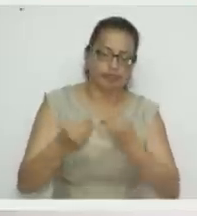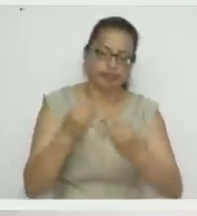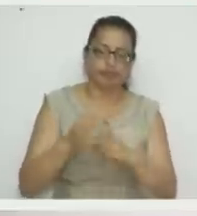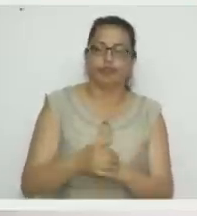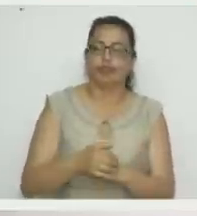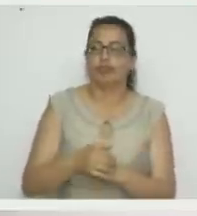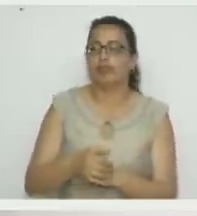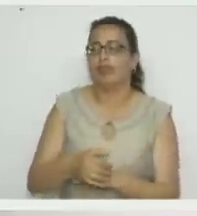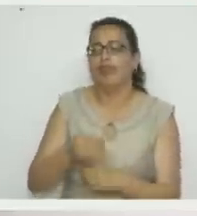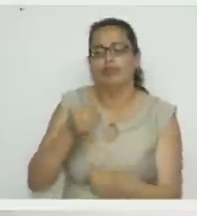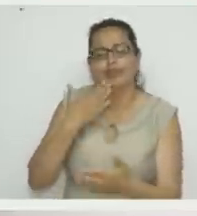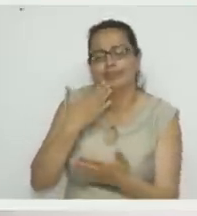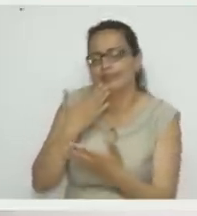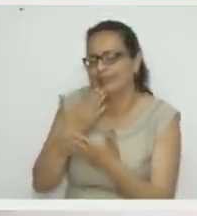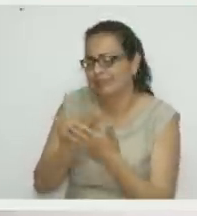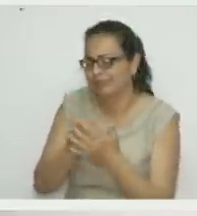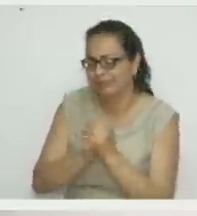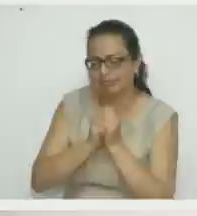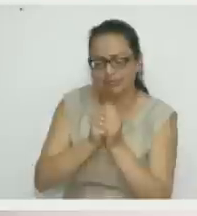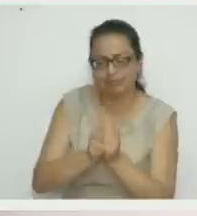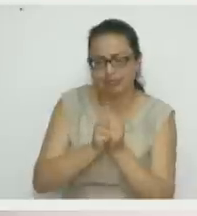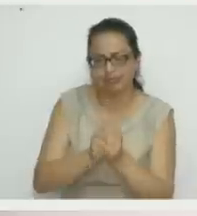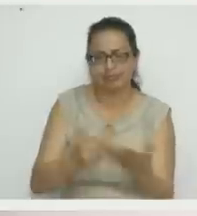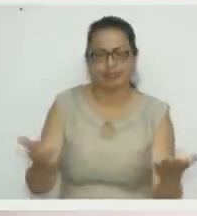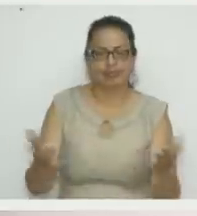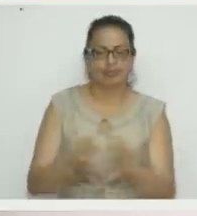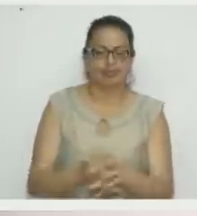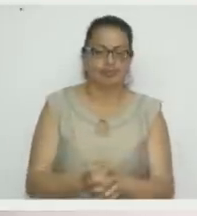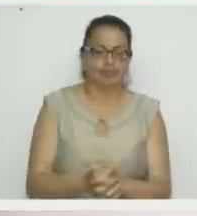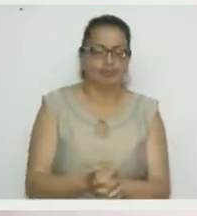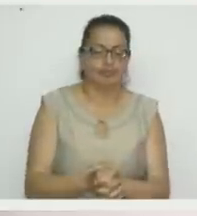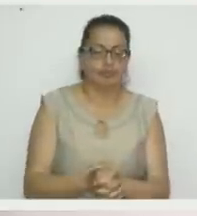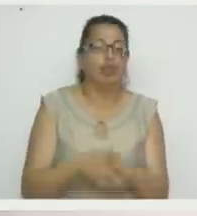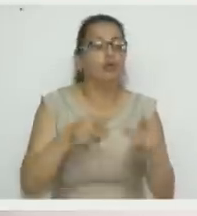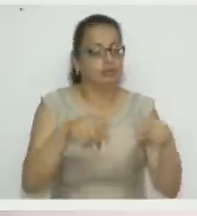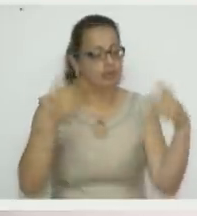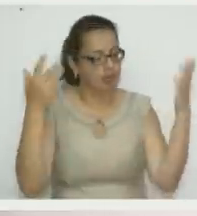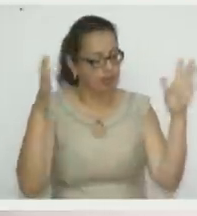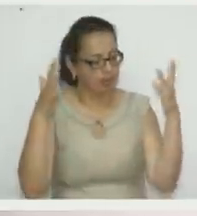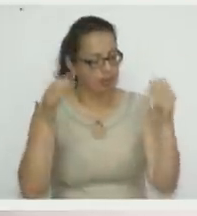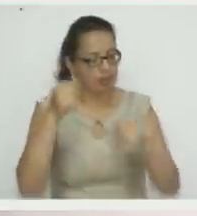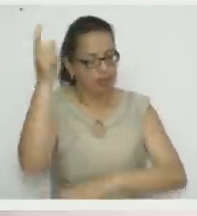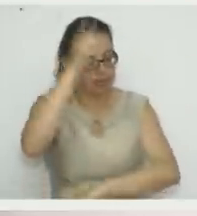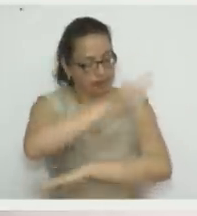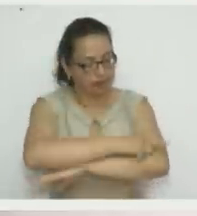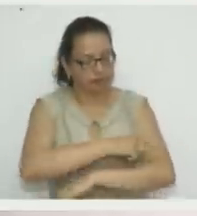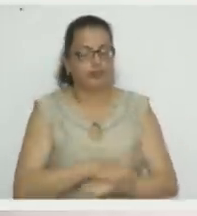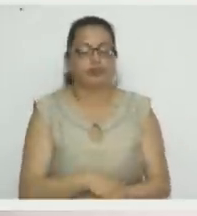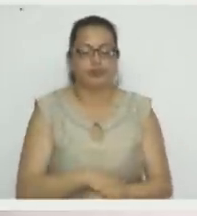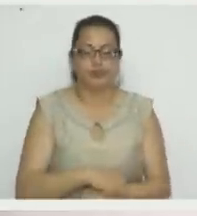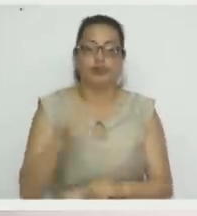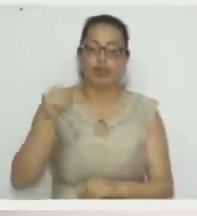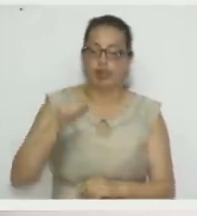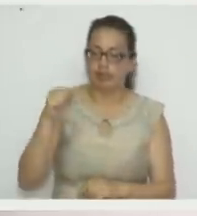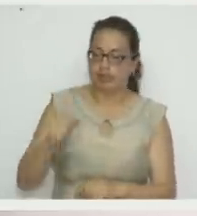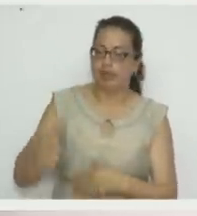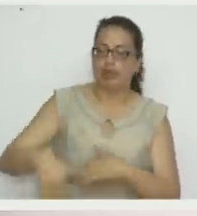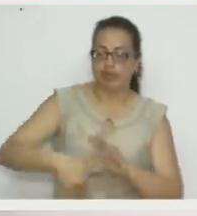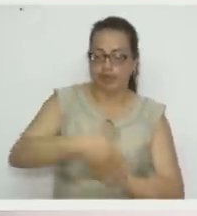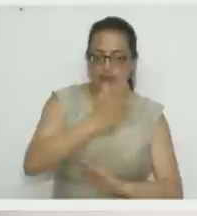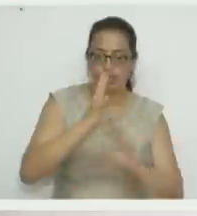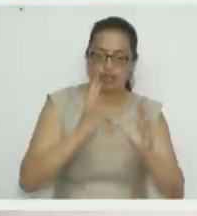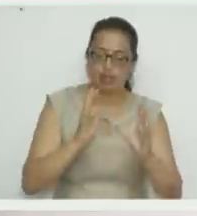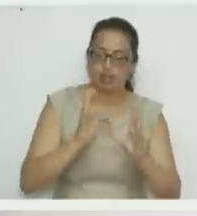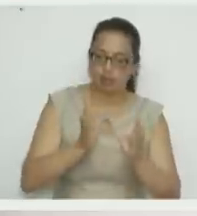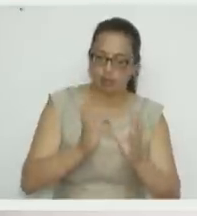Amén. Muchas gracias, Marisol. Así será, Marisol. Entonces, usted es la ganadora de la ventanita, ¿no? Para que vaya a tomar la clase